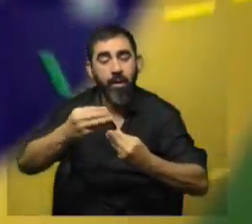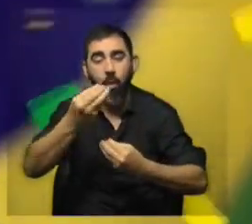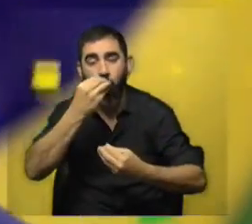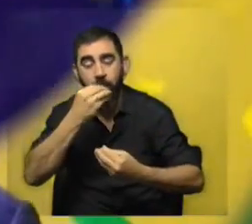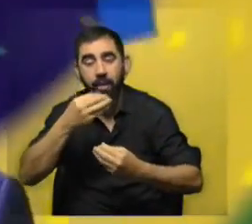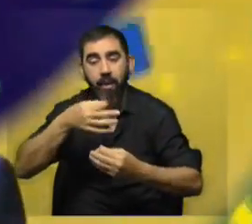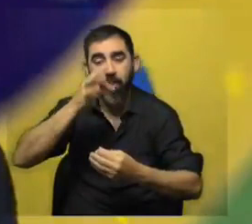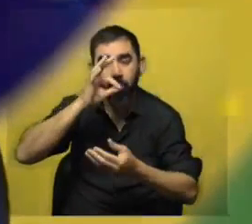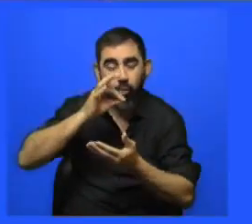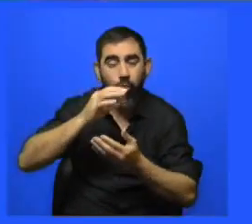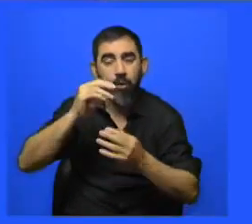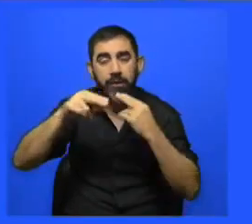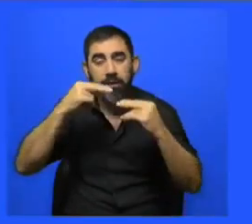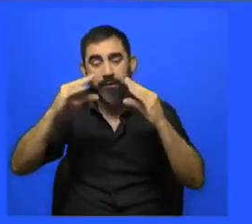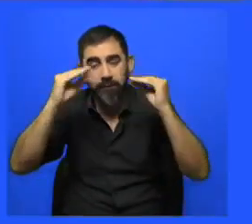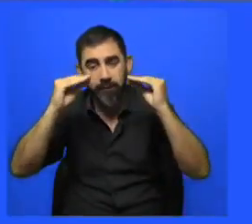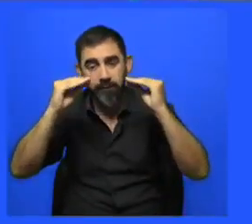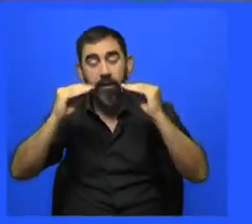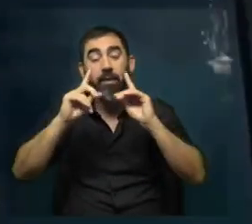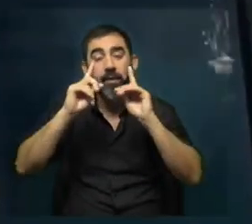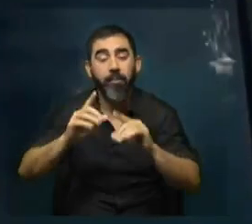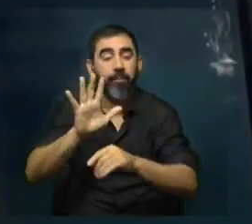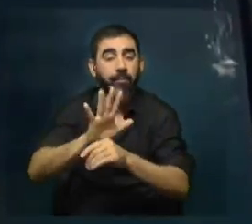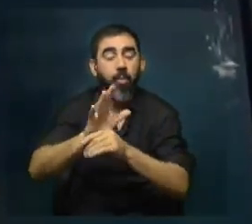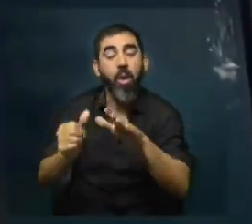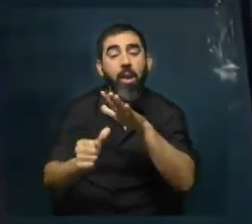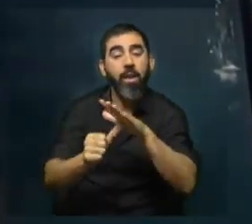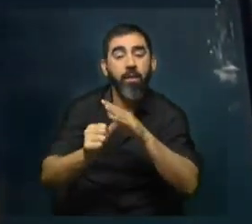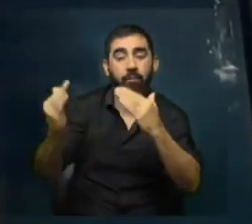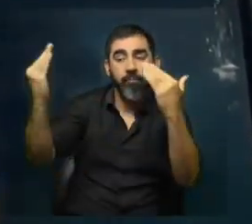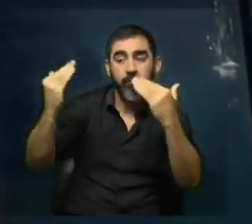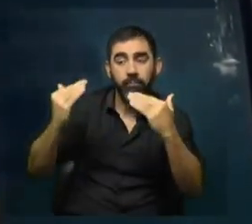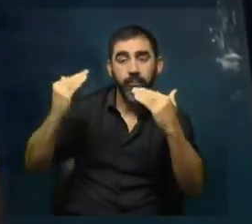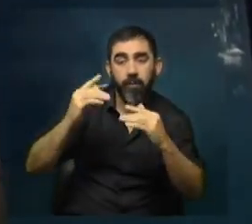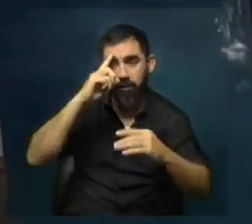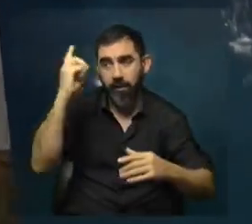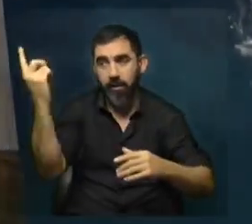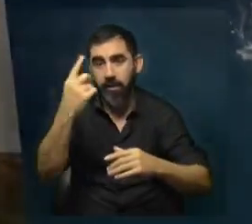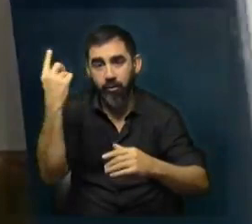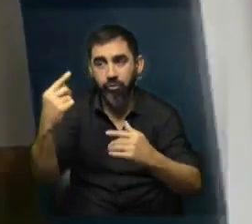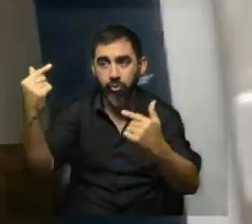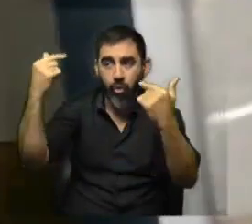comida y cena. Lula se vendió, además, como un líder admirado por la comunidad internacional.